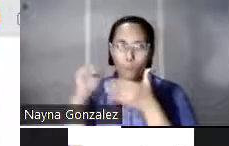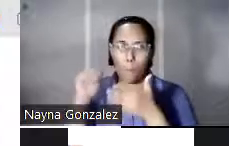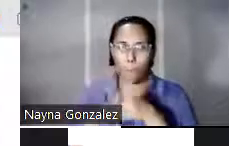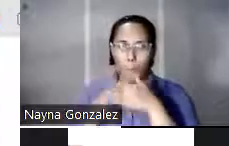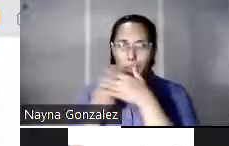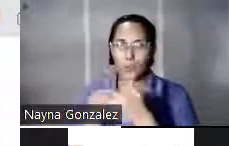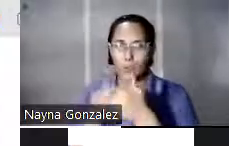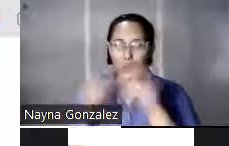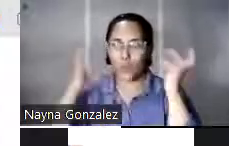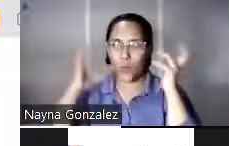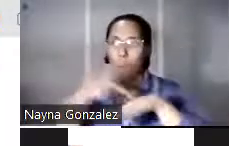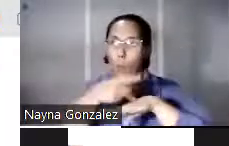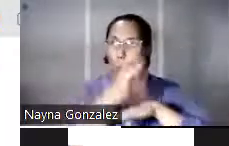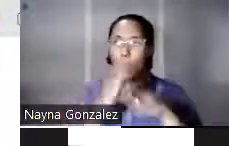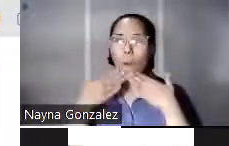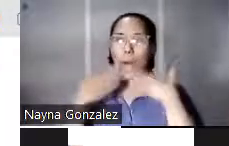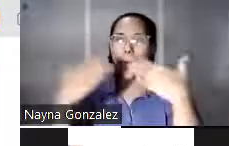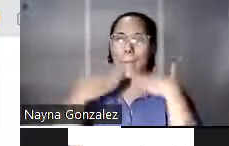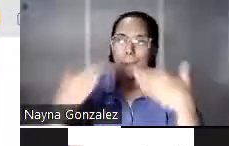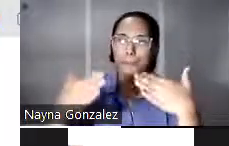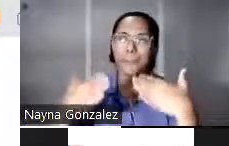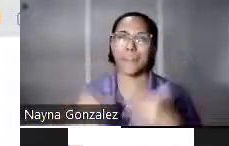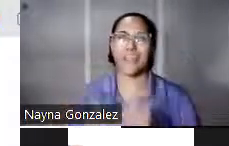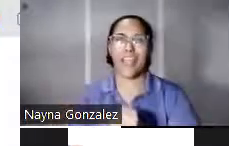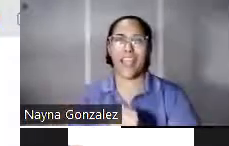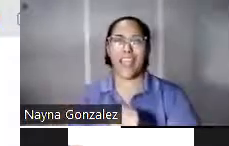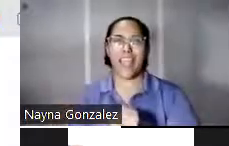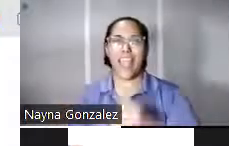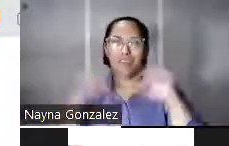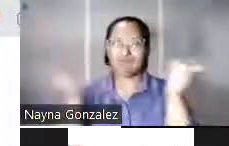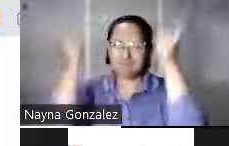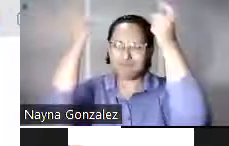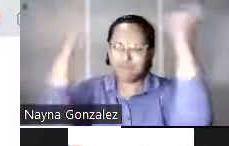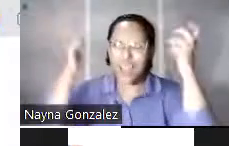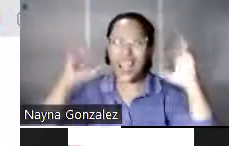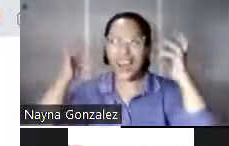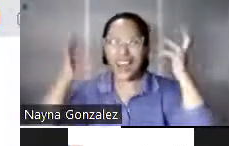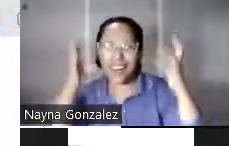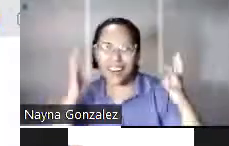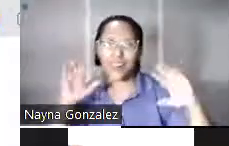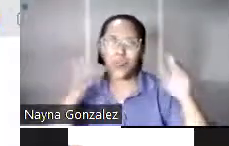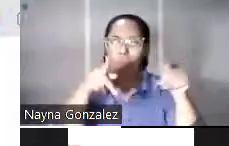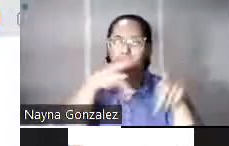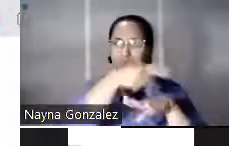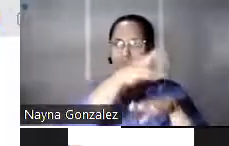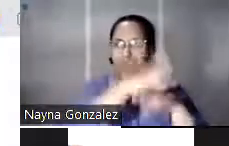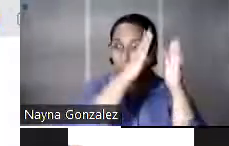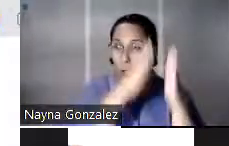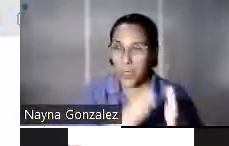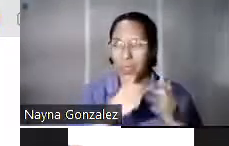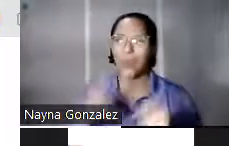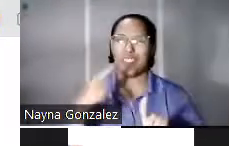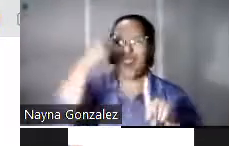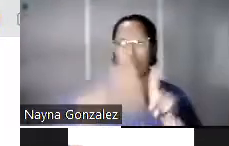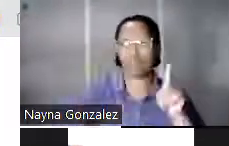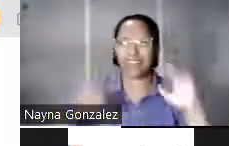Rico. Muchas gracias por su atención y muchas felicidades a los radiodifusores puertorriqueños en este mes de radario